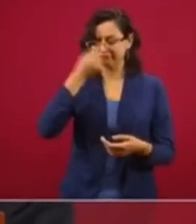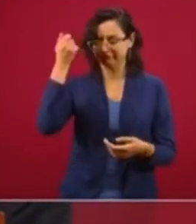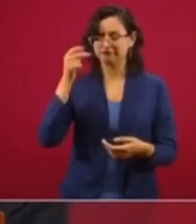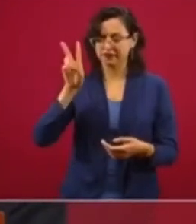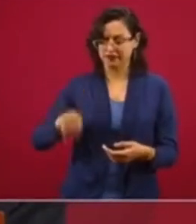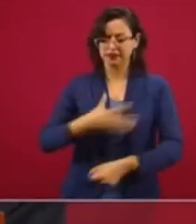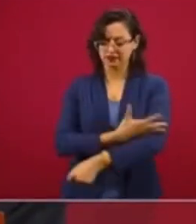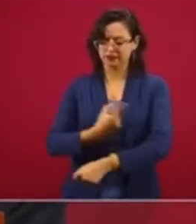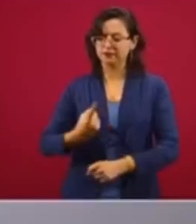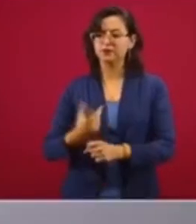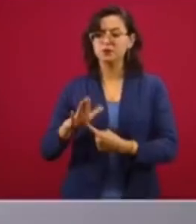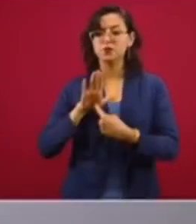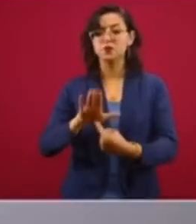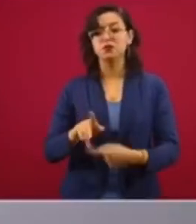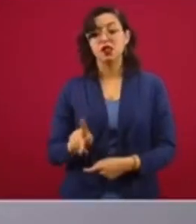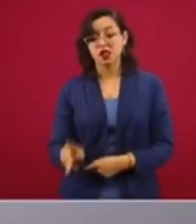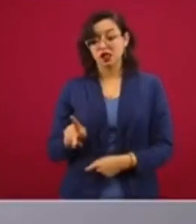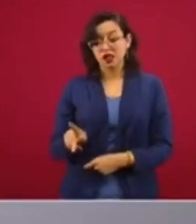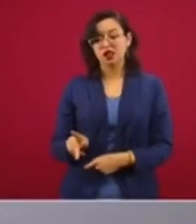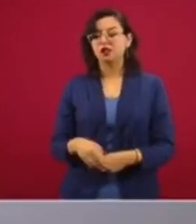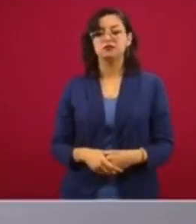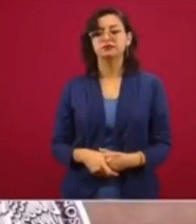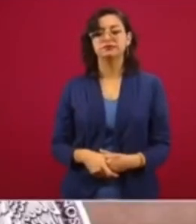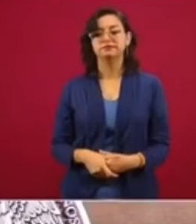ya no se puede estar simulando. Bueno,